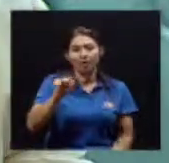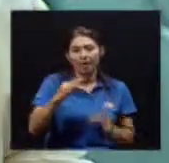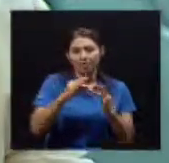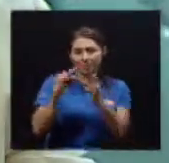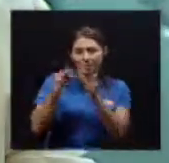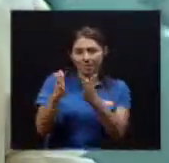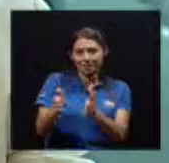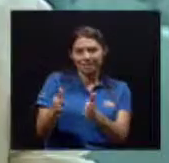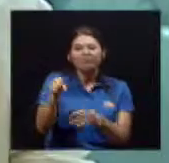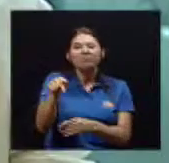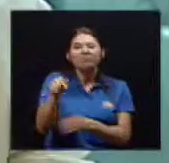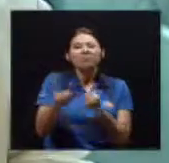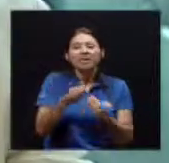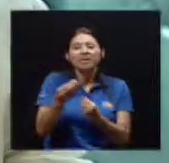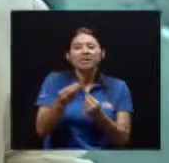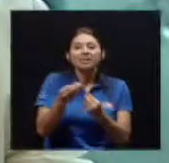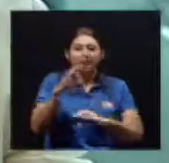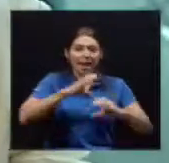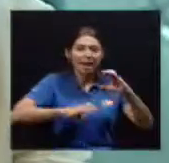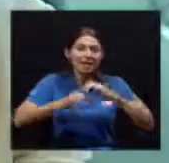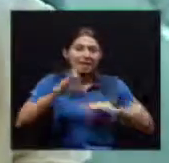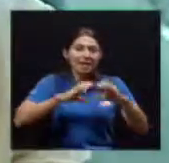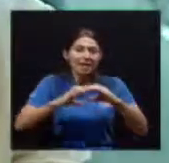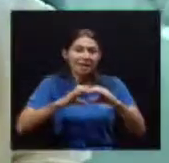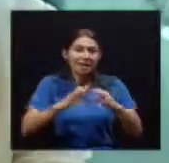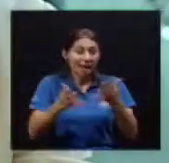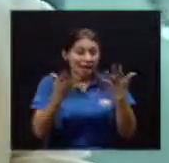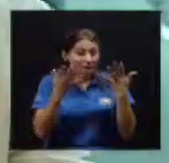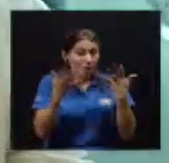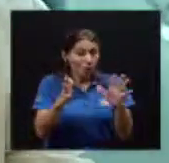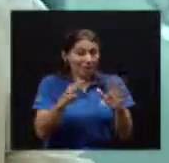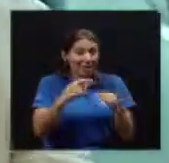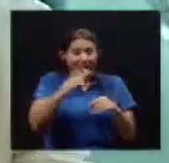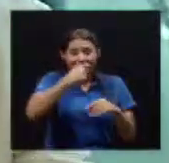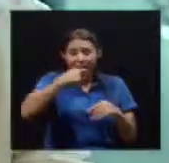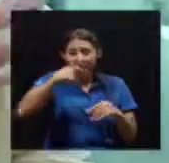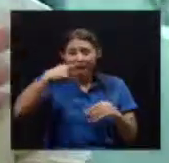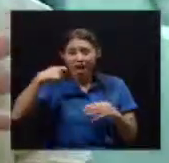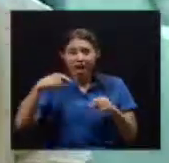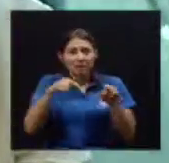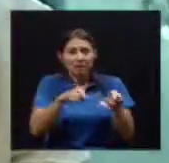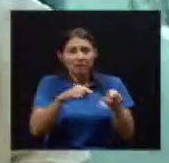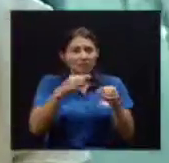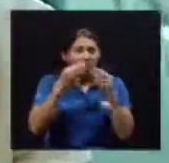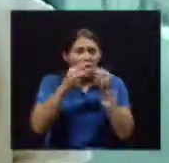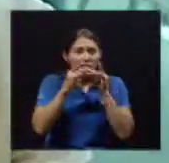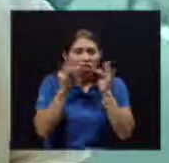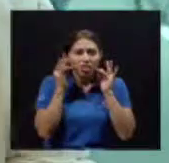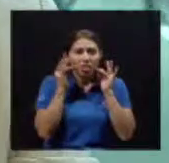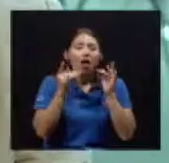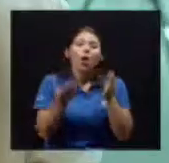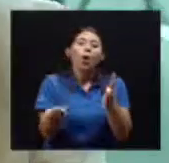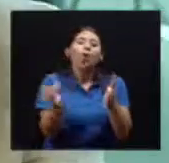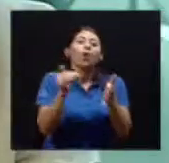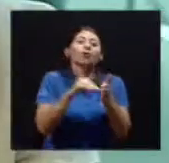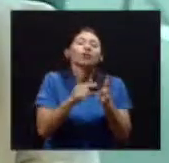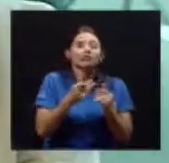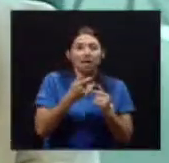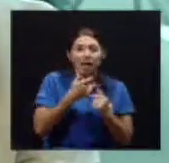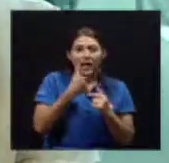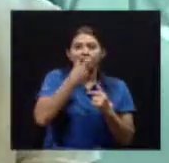Entonces Una prótesis Que va desde Un pedacito de diente Hasta colocar un ojo Una nariz Una oreja Pues eso le toca Al